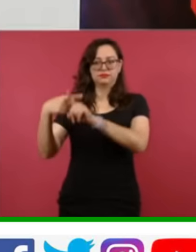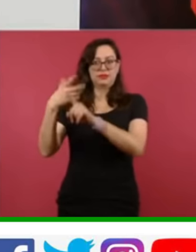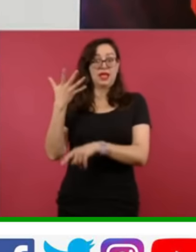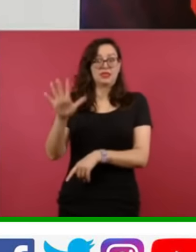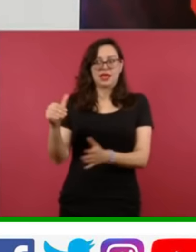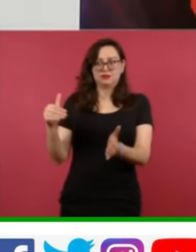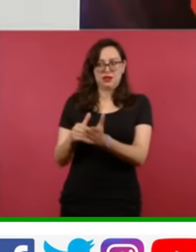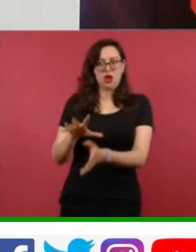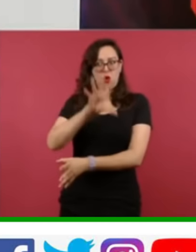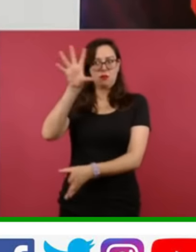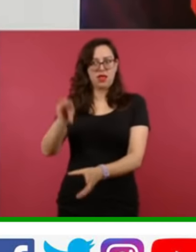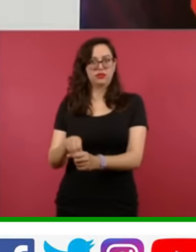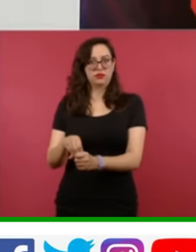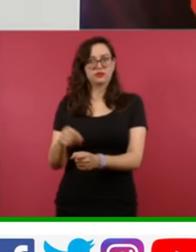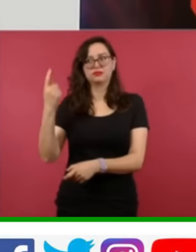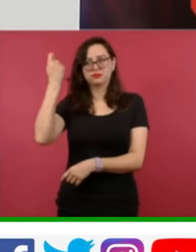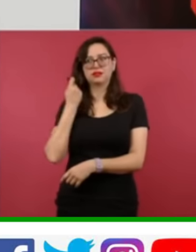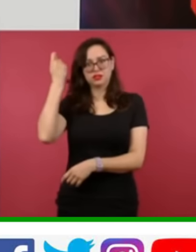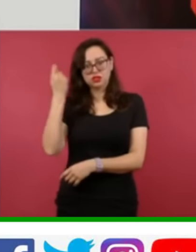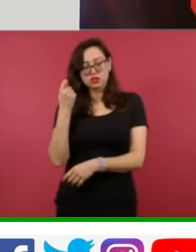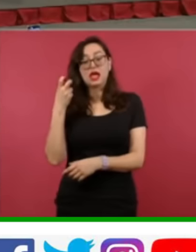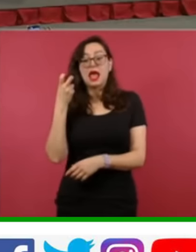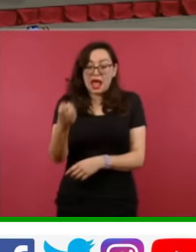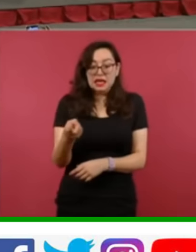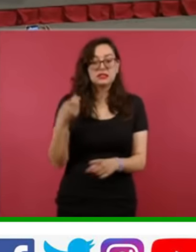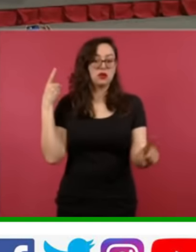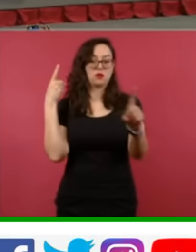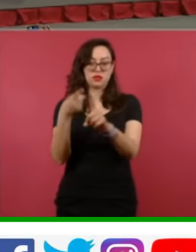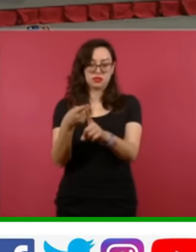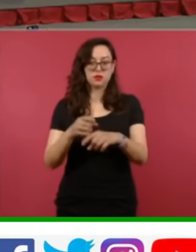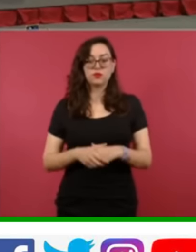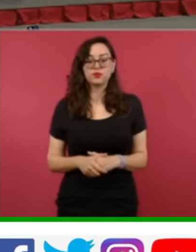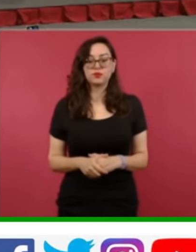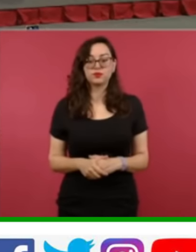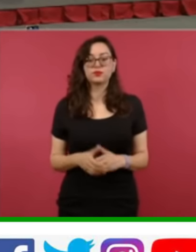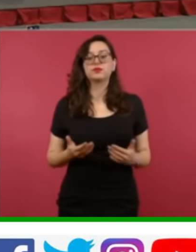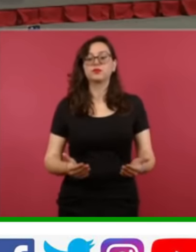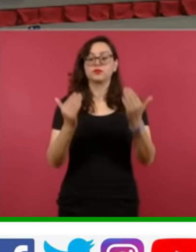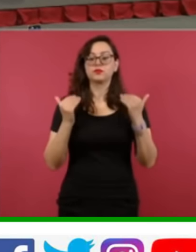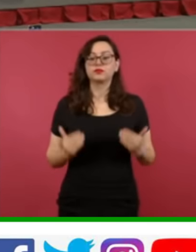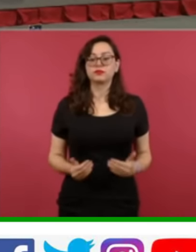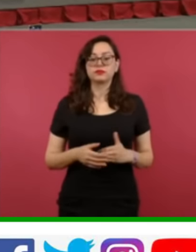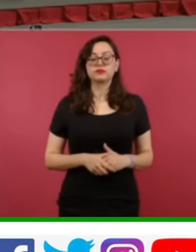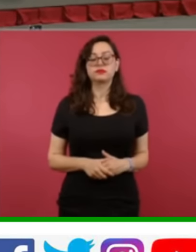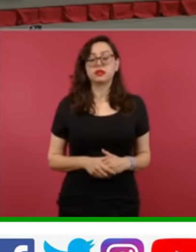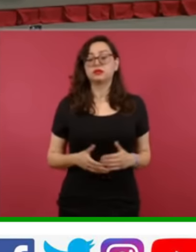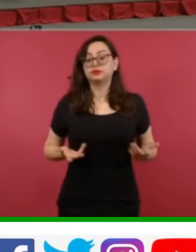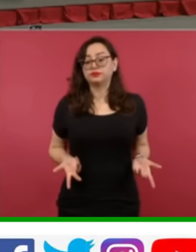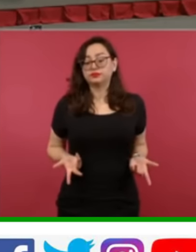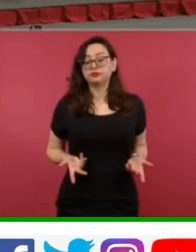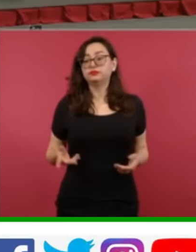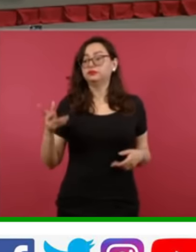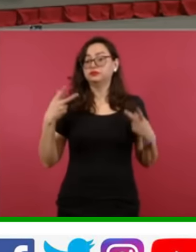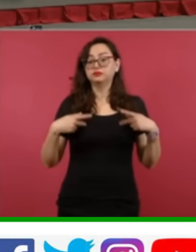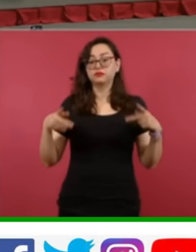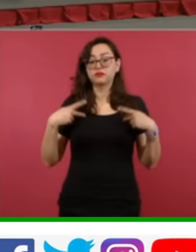de Pensiones para el Bienestar. La siguiente. Este caso es muy particular. Las cuentas no reclamadas devueltas son 7 mil,